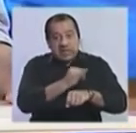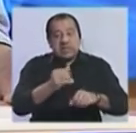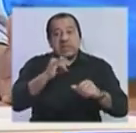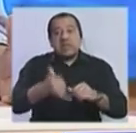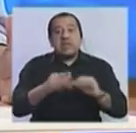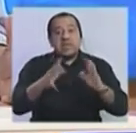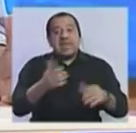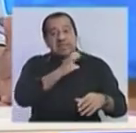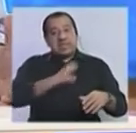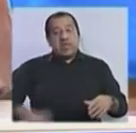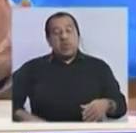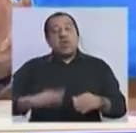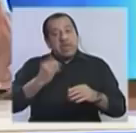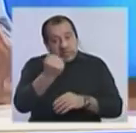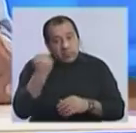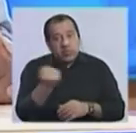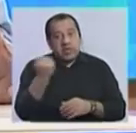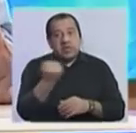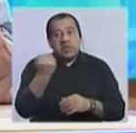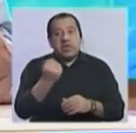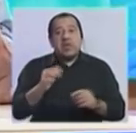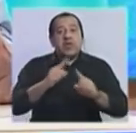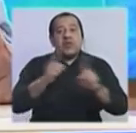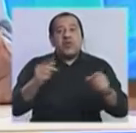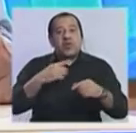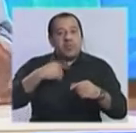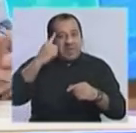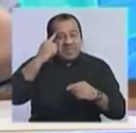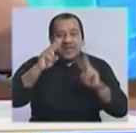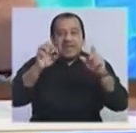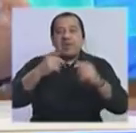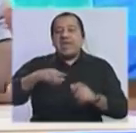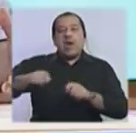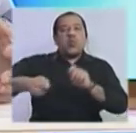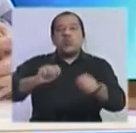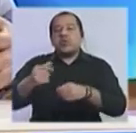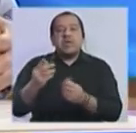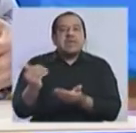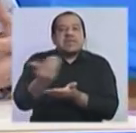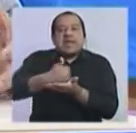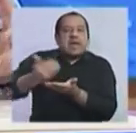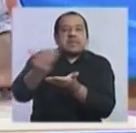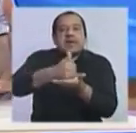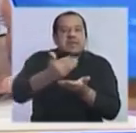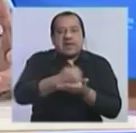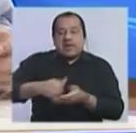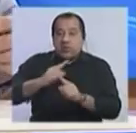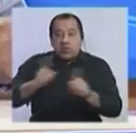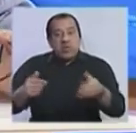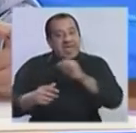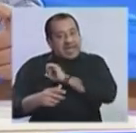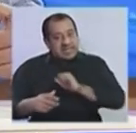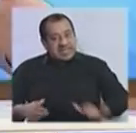que el Estado importa, que no hay que ir a lógicas de shock y de ajustes, sino con gradualidad hacer que el Estado se